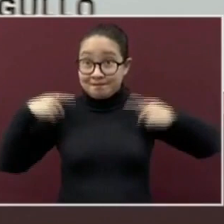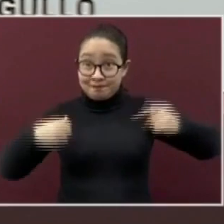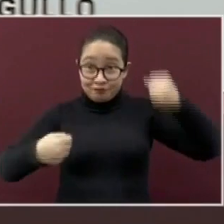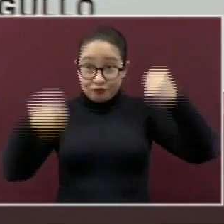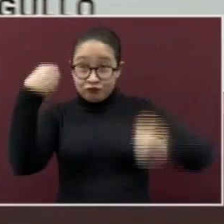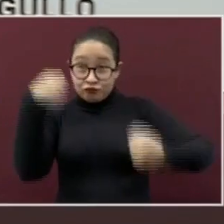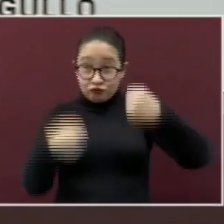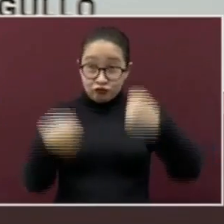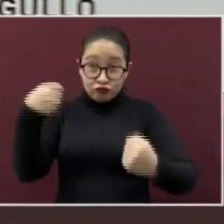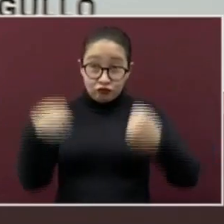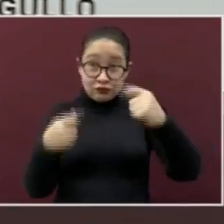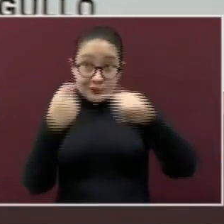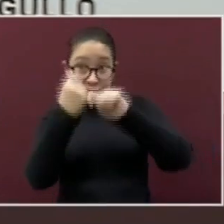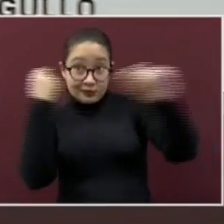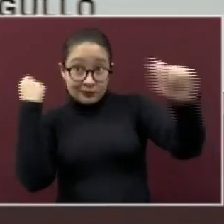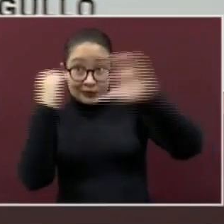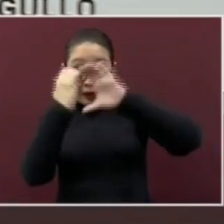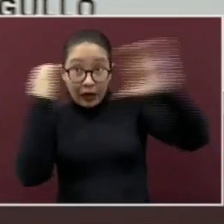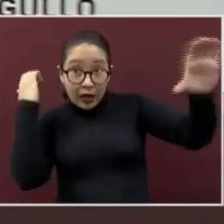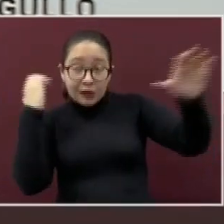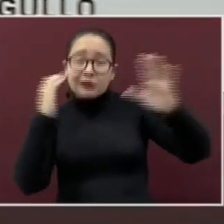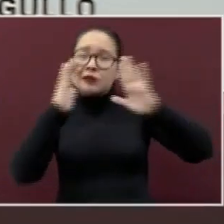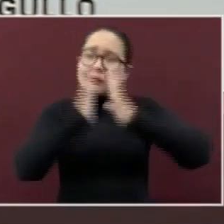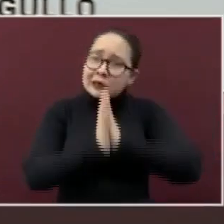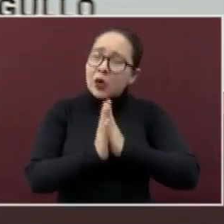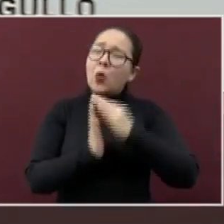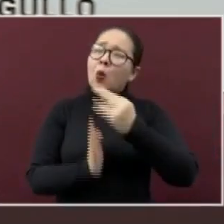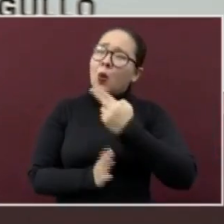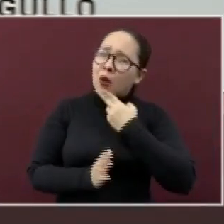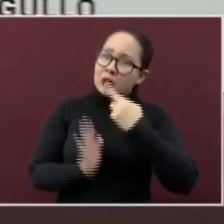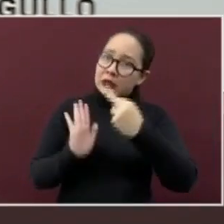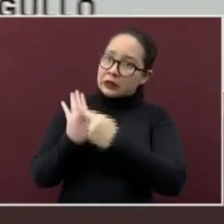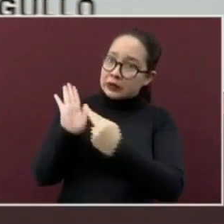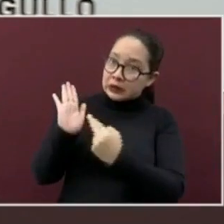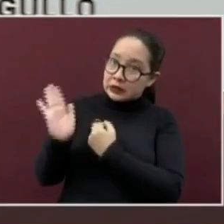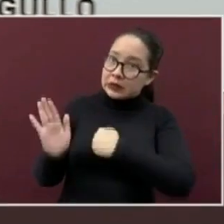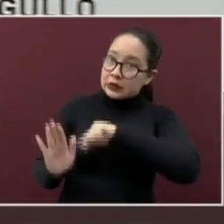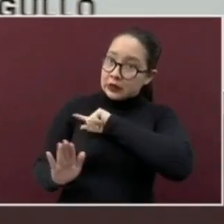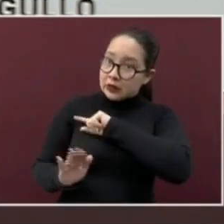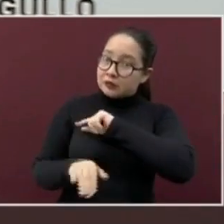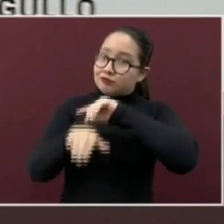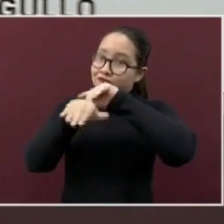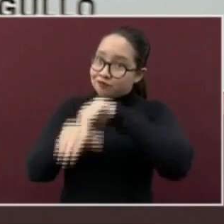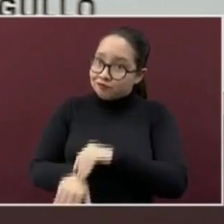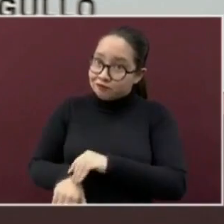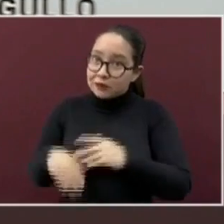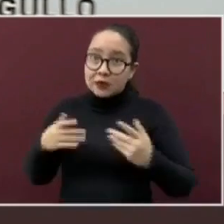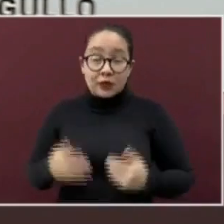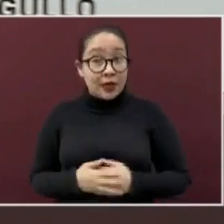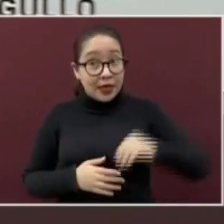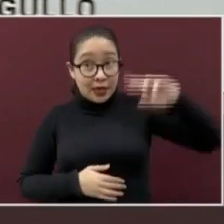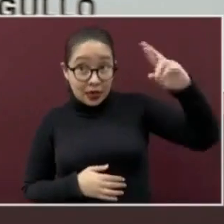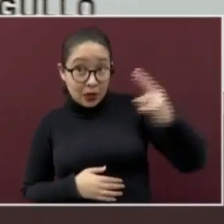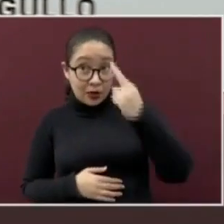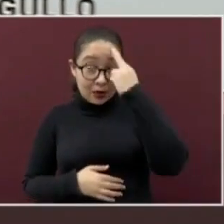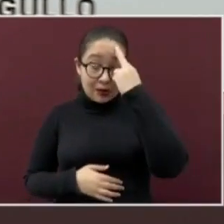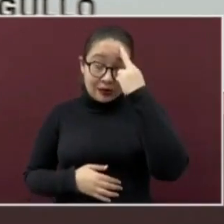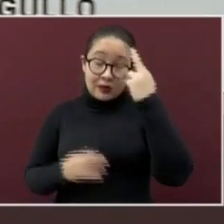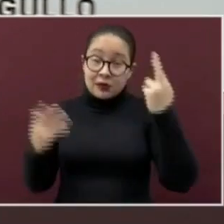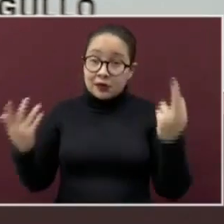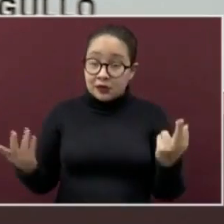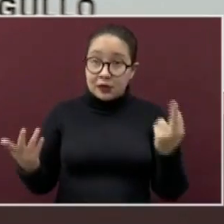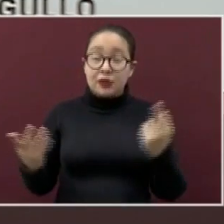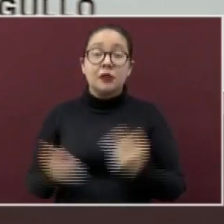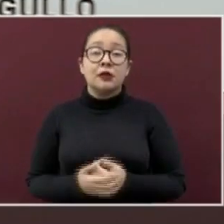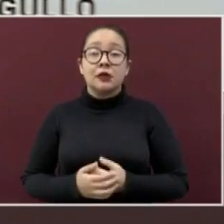transporte público a que fortalezcan las medidas de prevención. Recuerden que aún